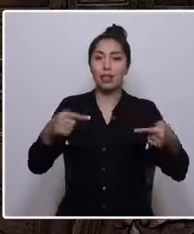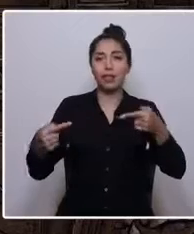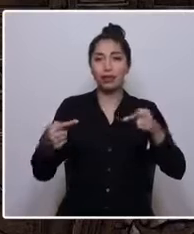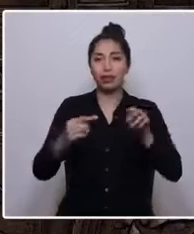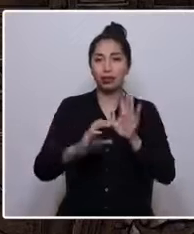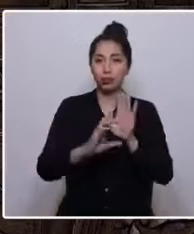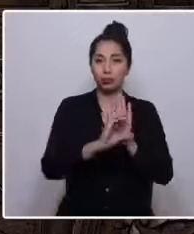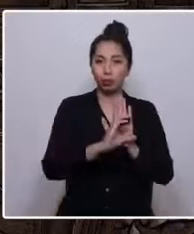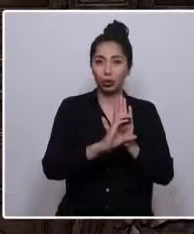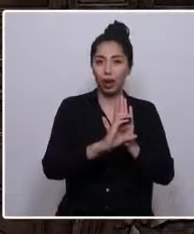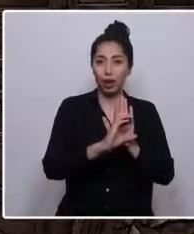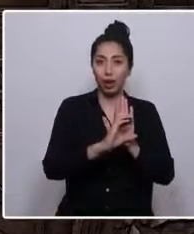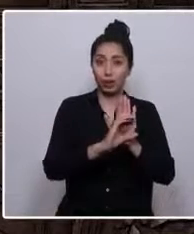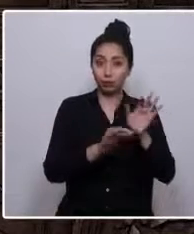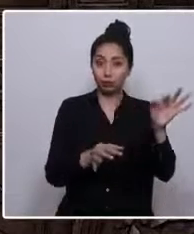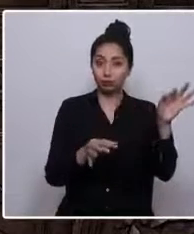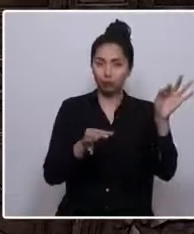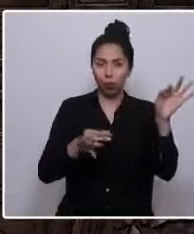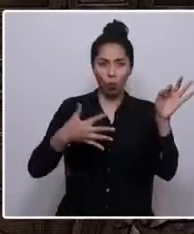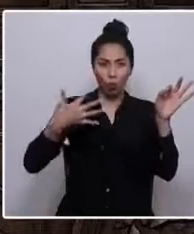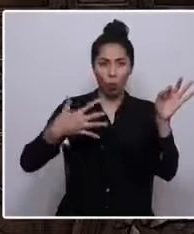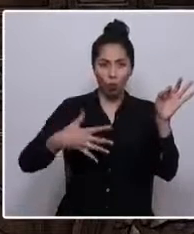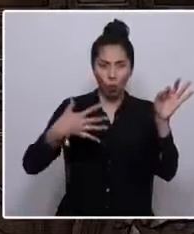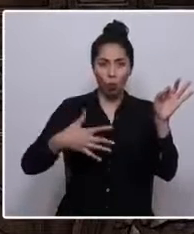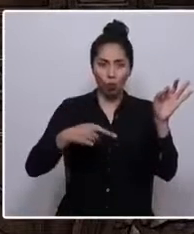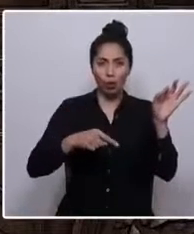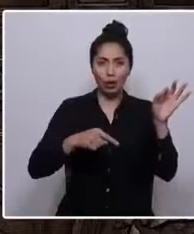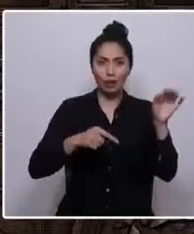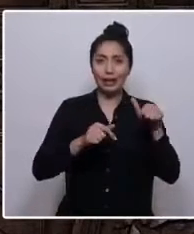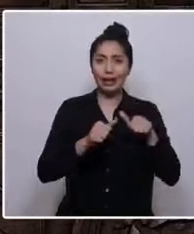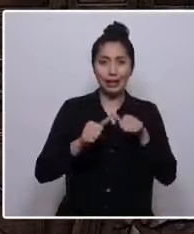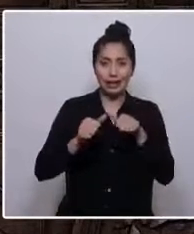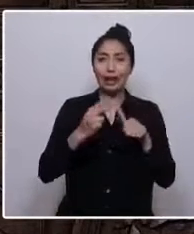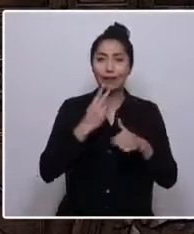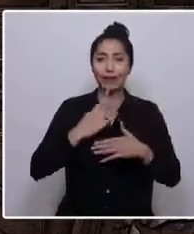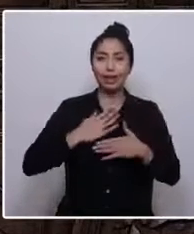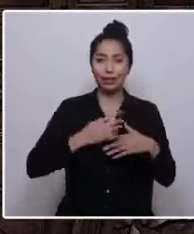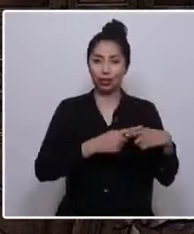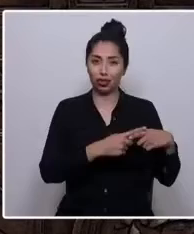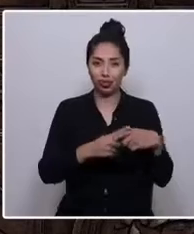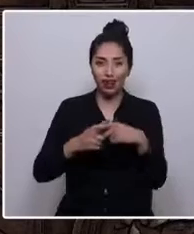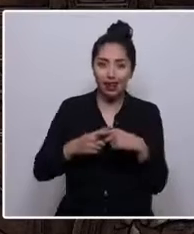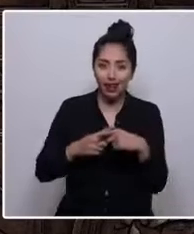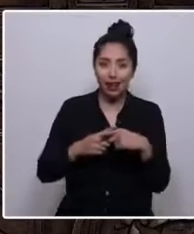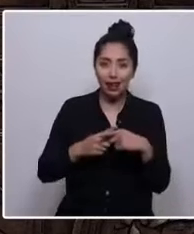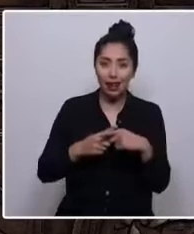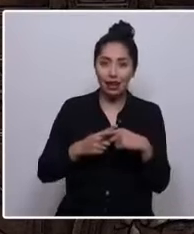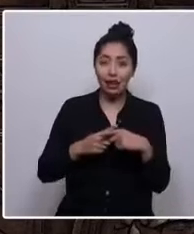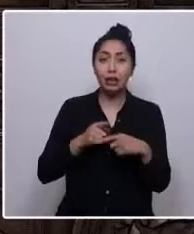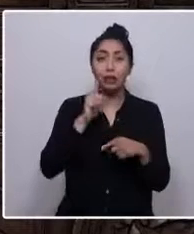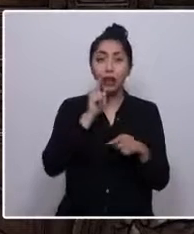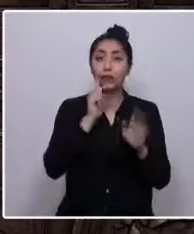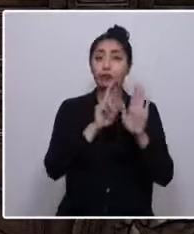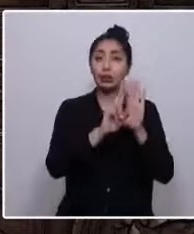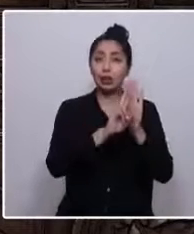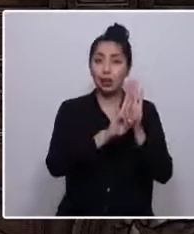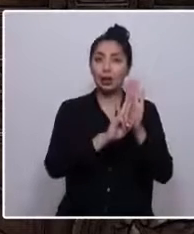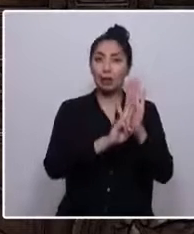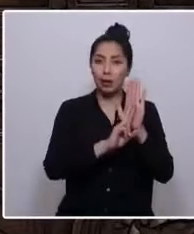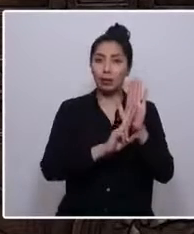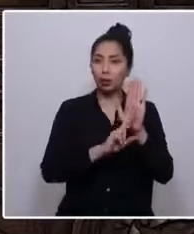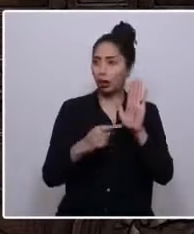de la Carta Fundamental que regirá nuestra vida en sociedad, diseñada en el reglamento que tan arduamente